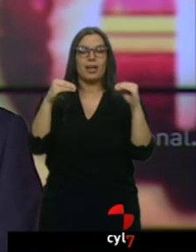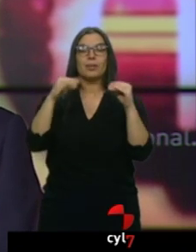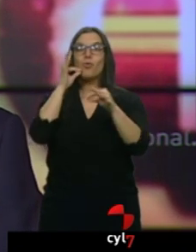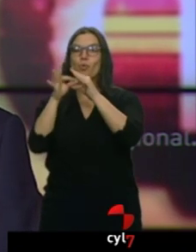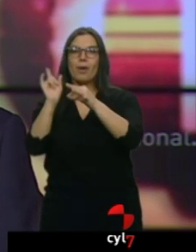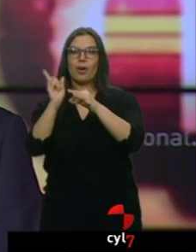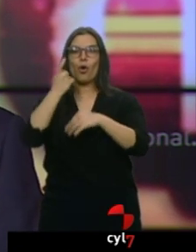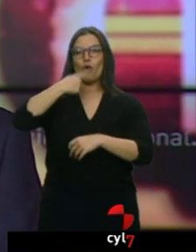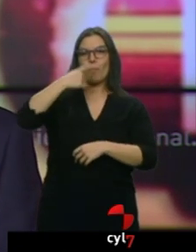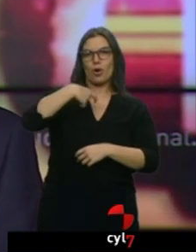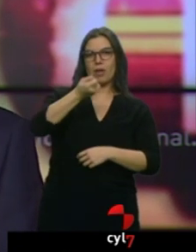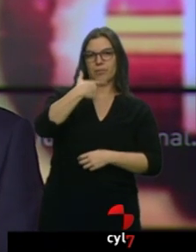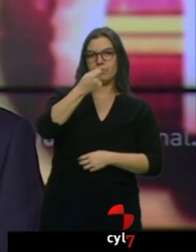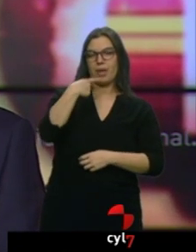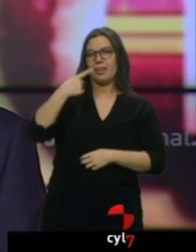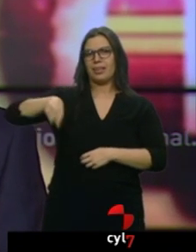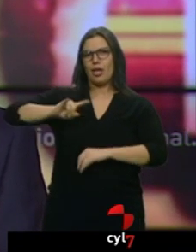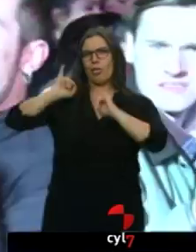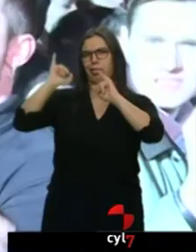pasaron tan bien o mejor que el día 31.